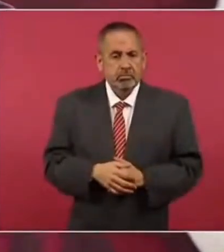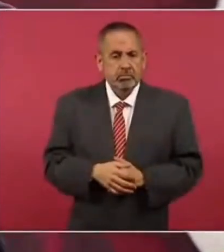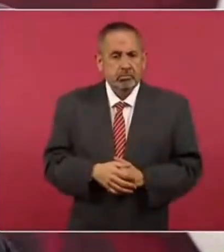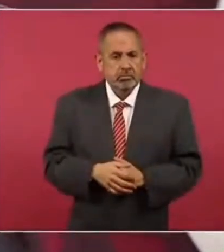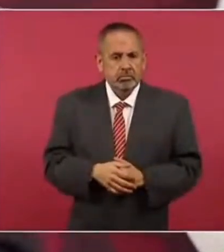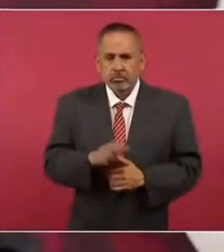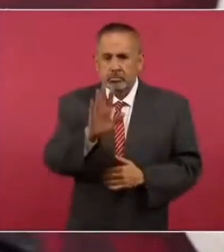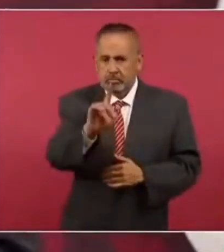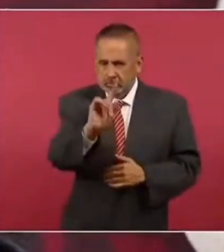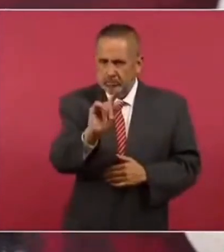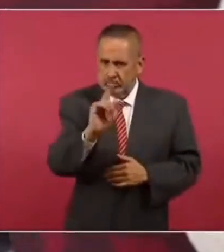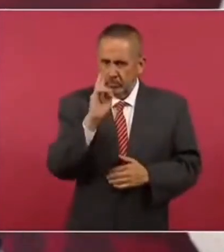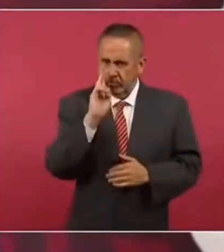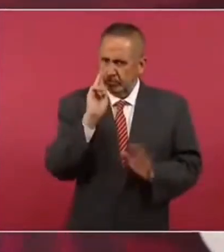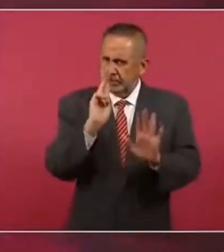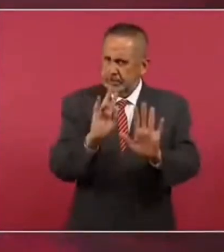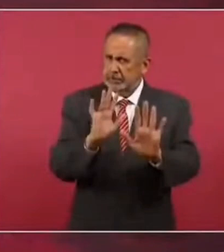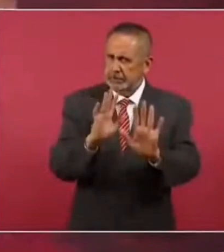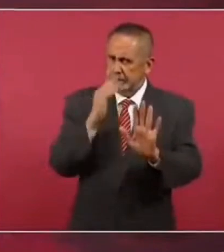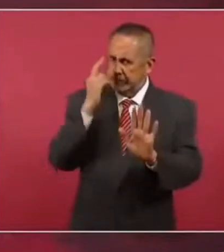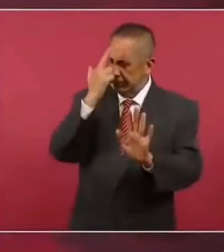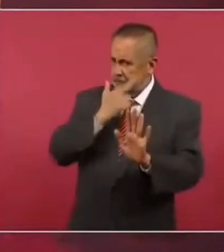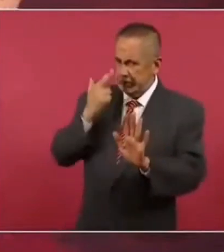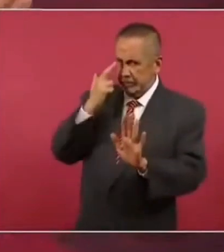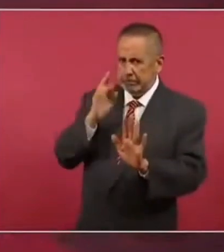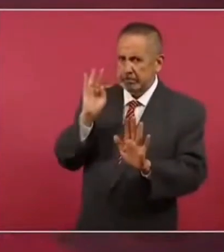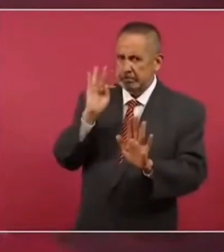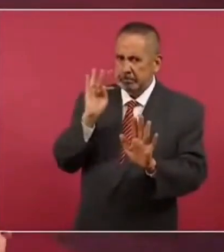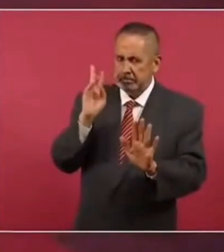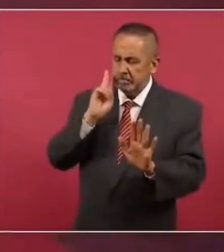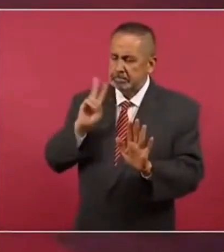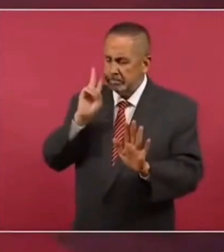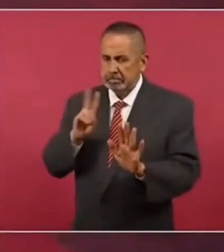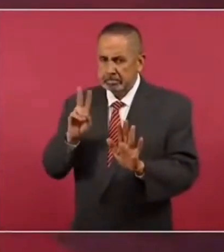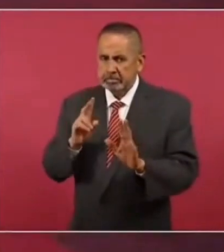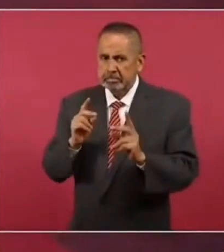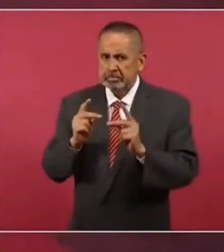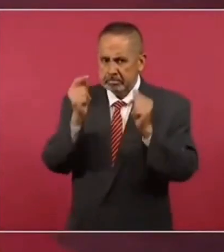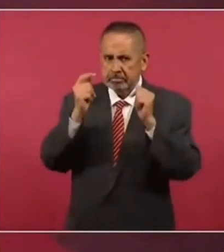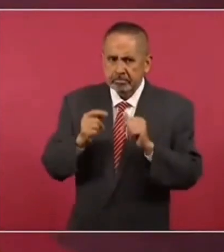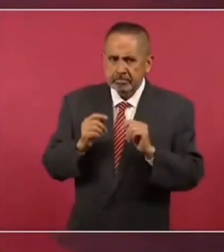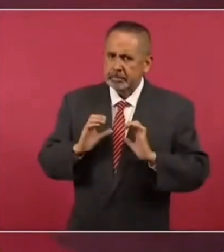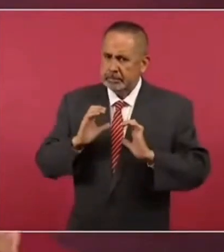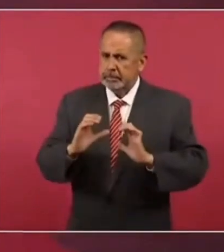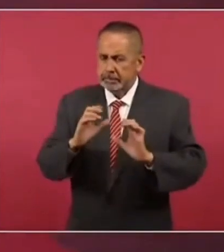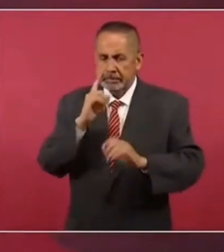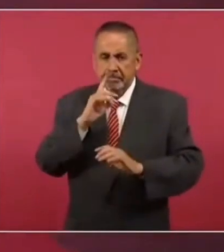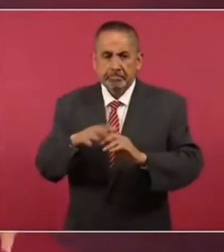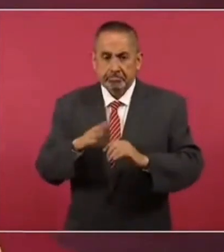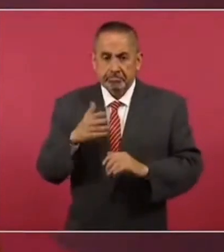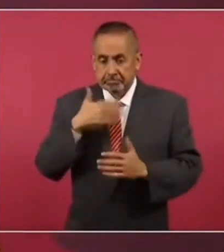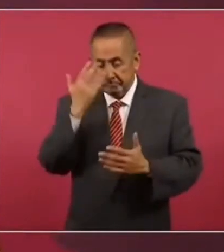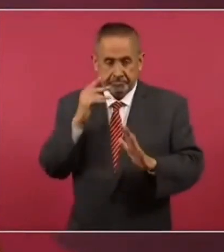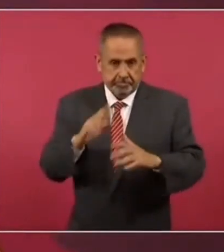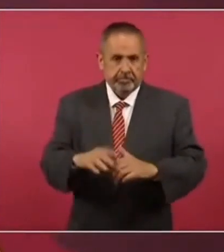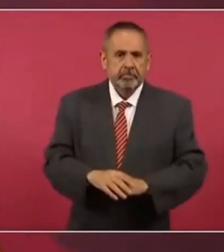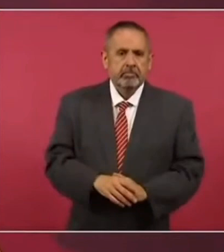Digo, pero déjenme ver, ¿no? Porque pues hay que actuar de manera precavida. ¿No sabe uno?